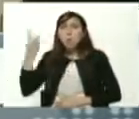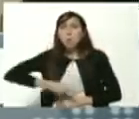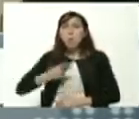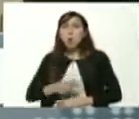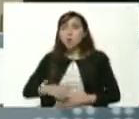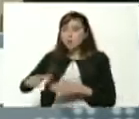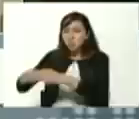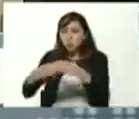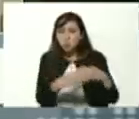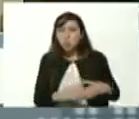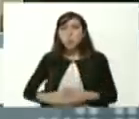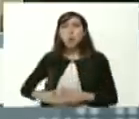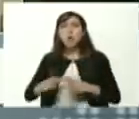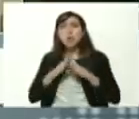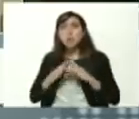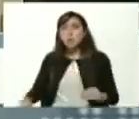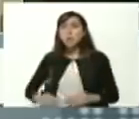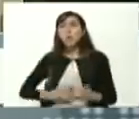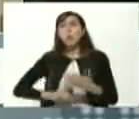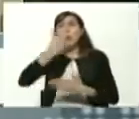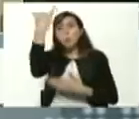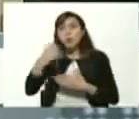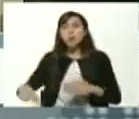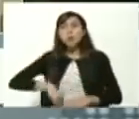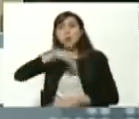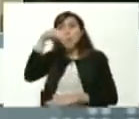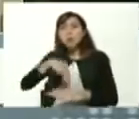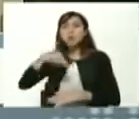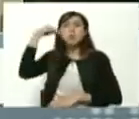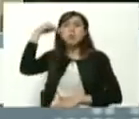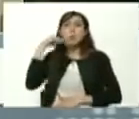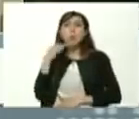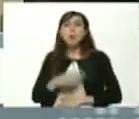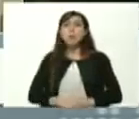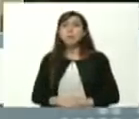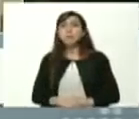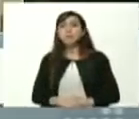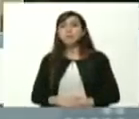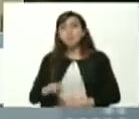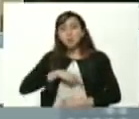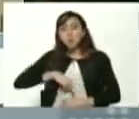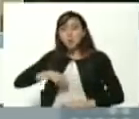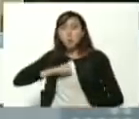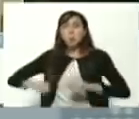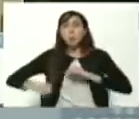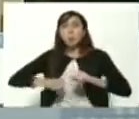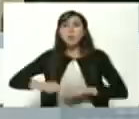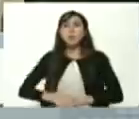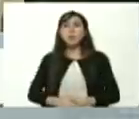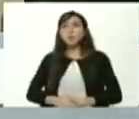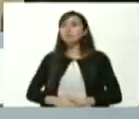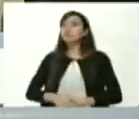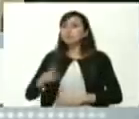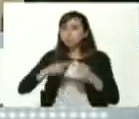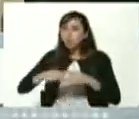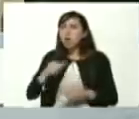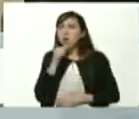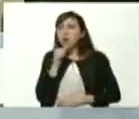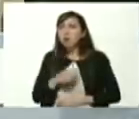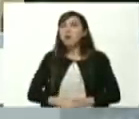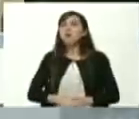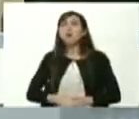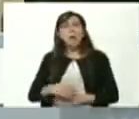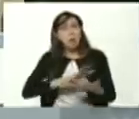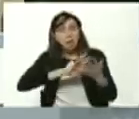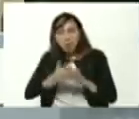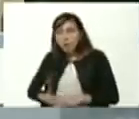organizativa de nuestro proyecto nacional Simón Bolívar de nuestro movimiento lo forjó de barrio en